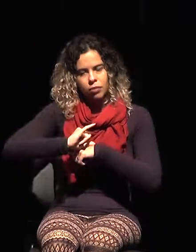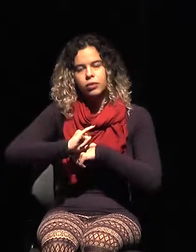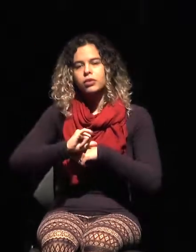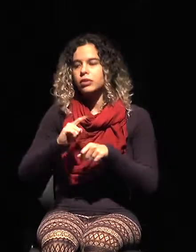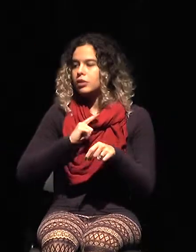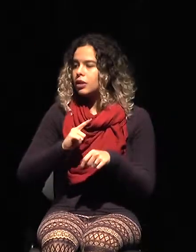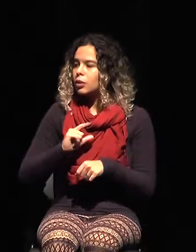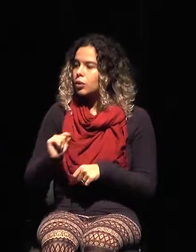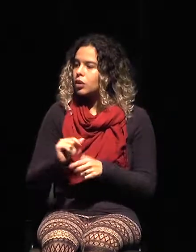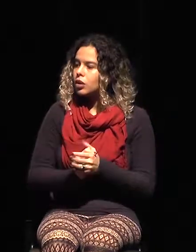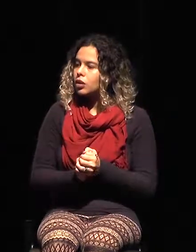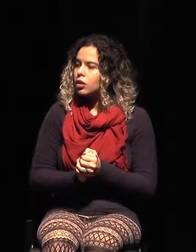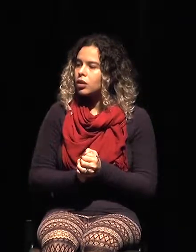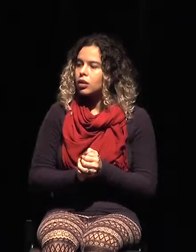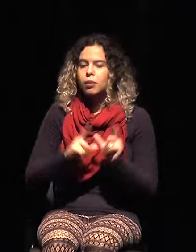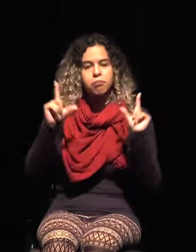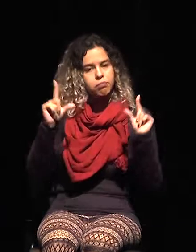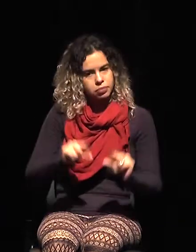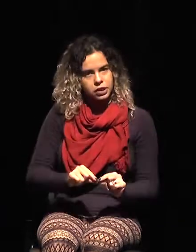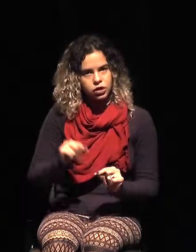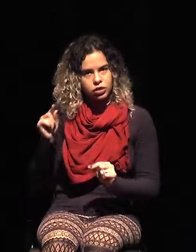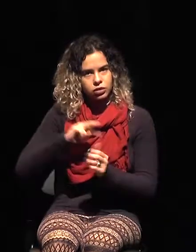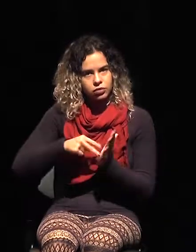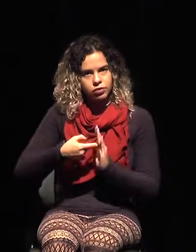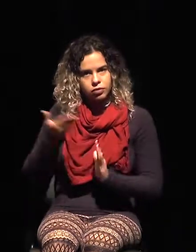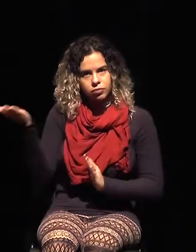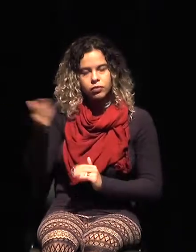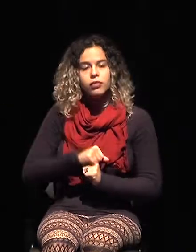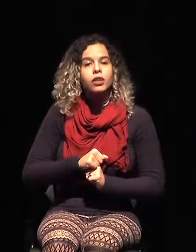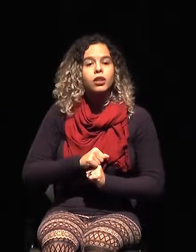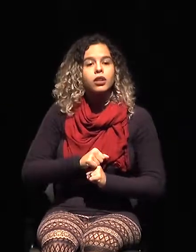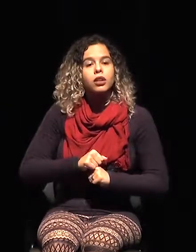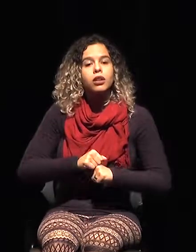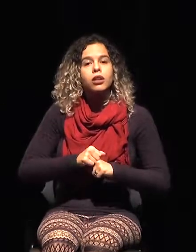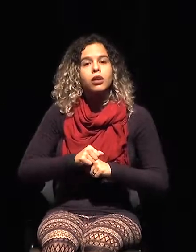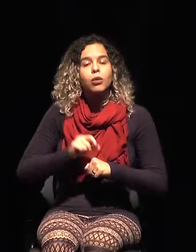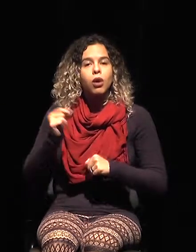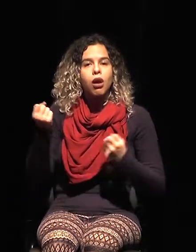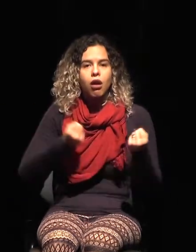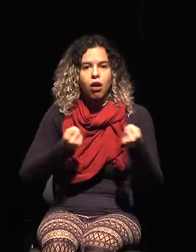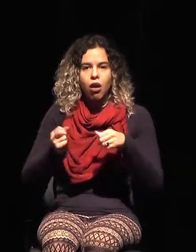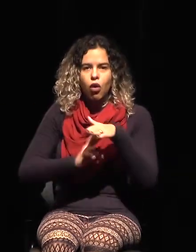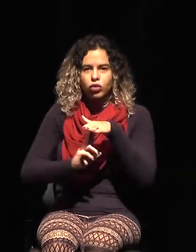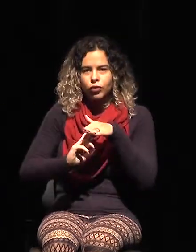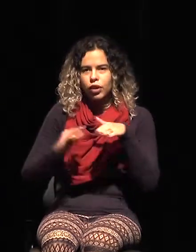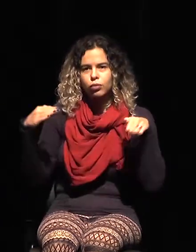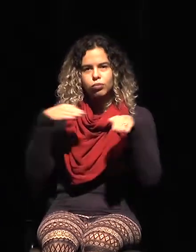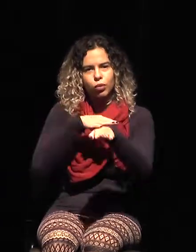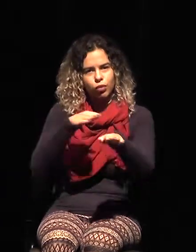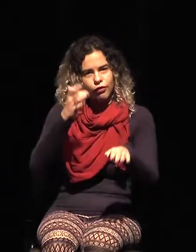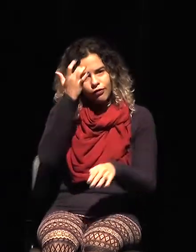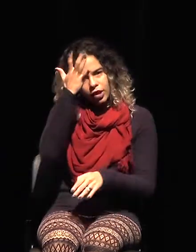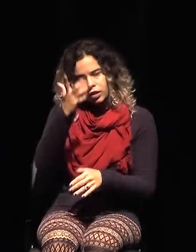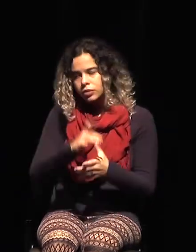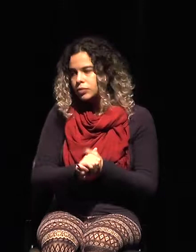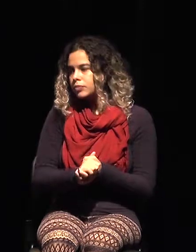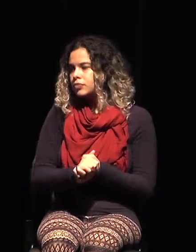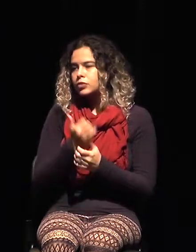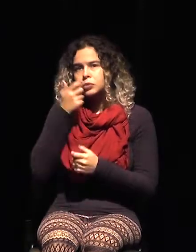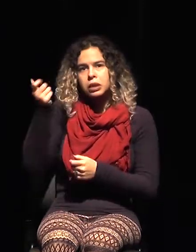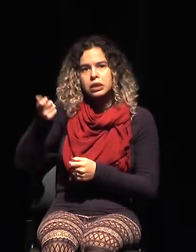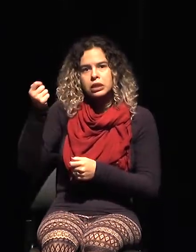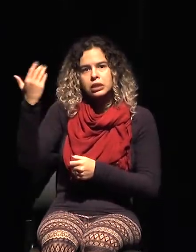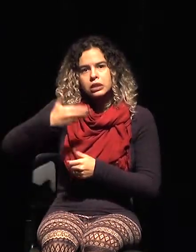transporte rodoviario de buena calidad. Voy muy rápido porque no tengo mucho tiempo. Lo siento, pero